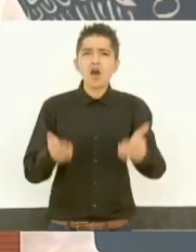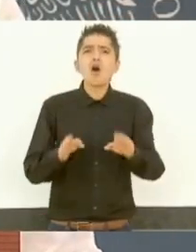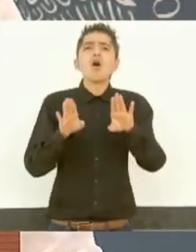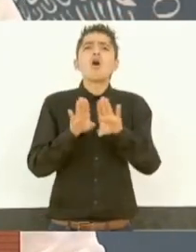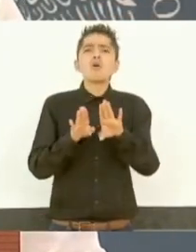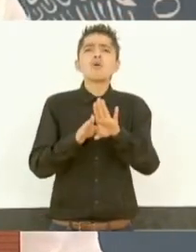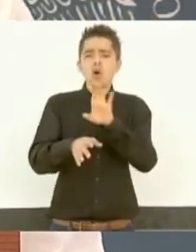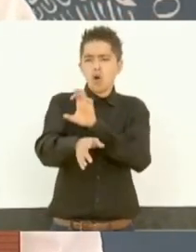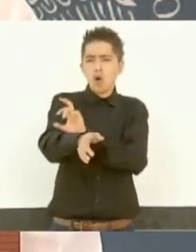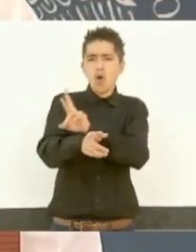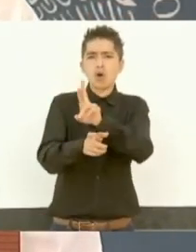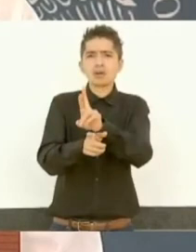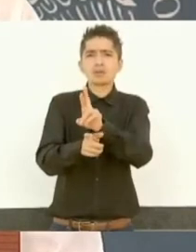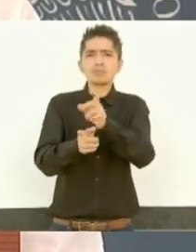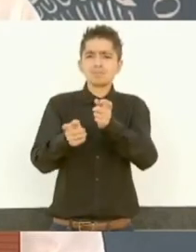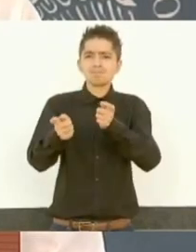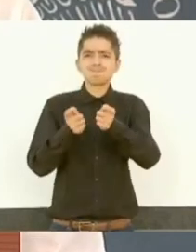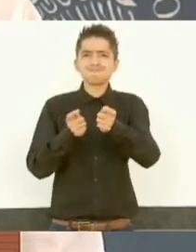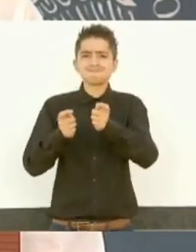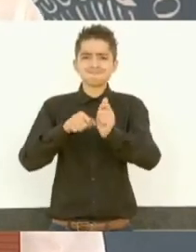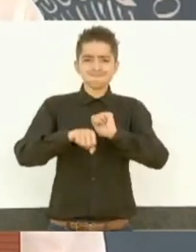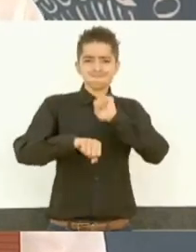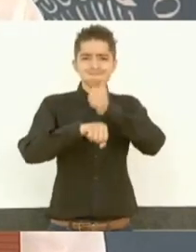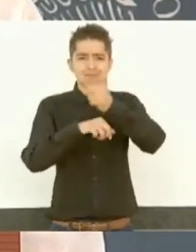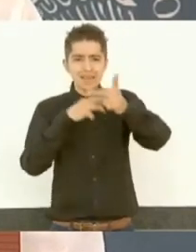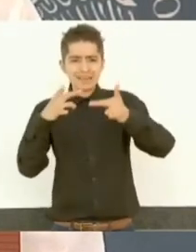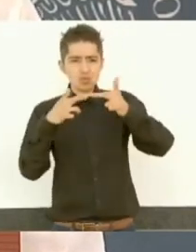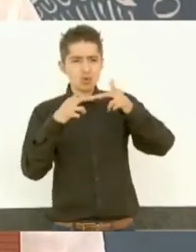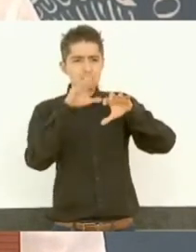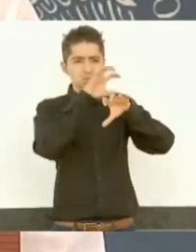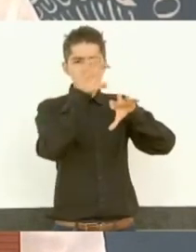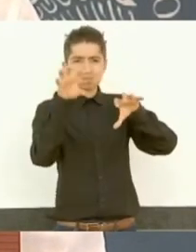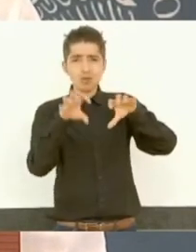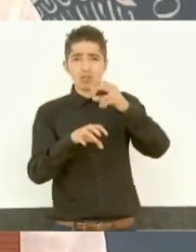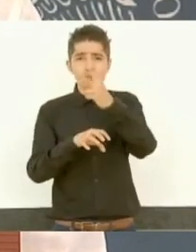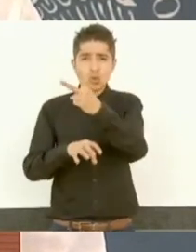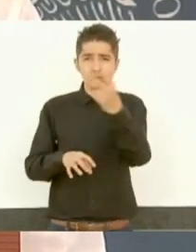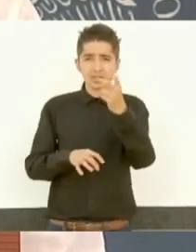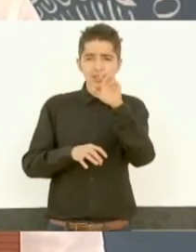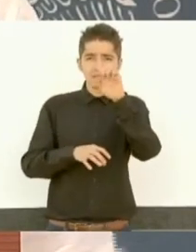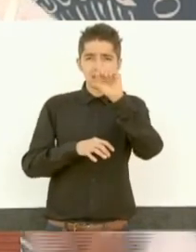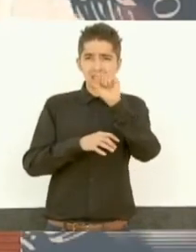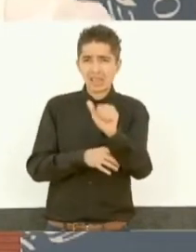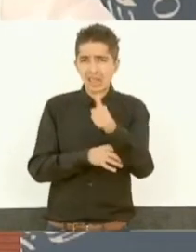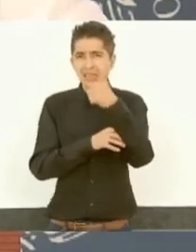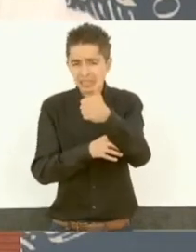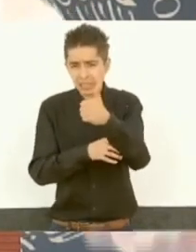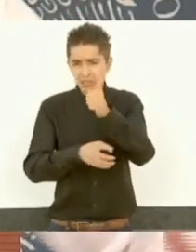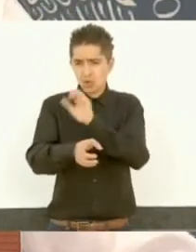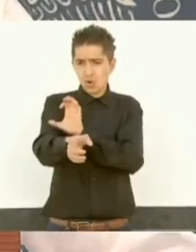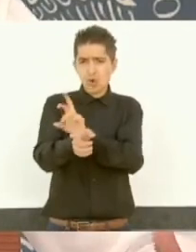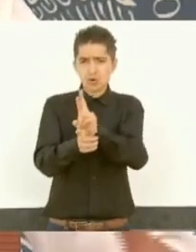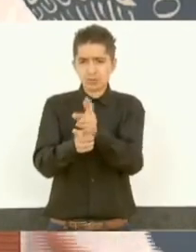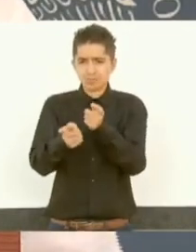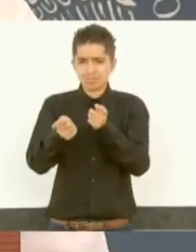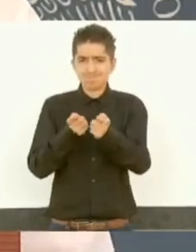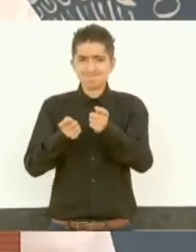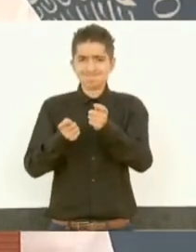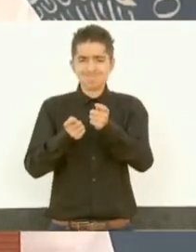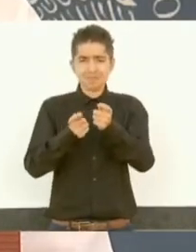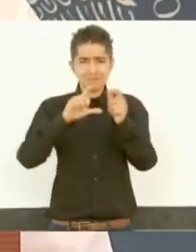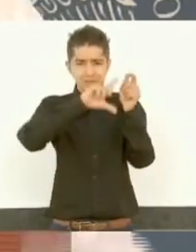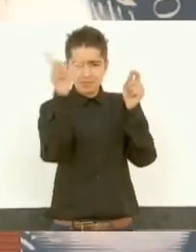territoriales, 266 coordinaciones territoriales,